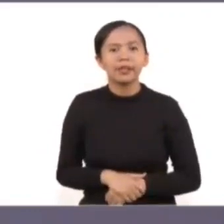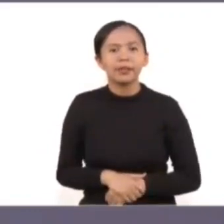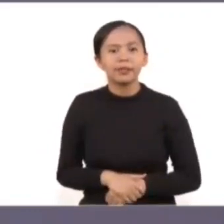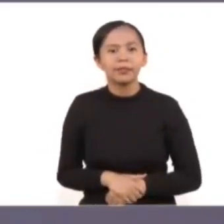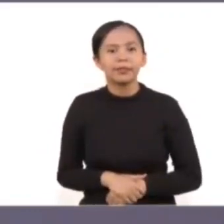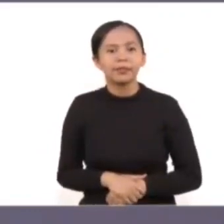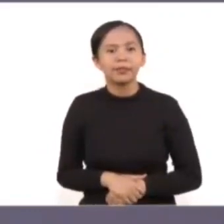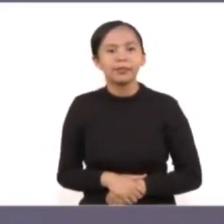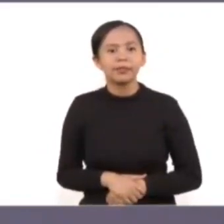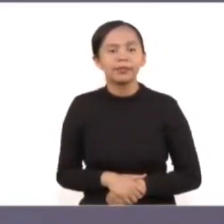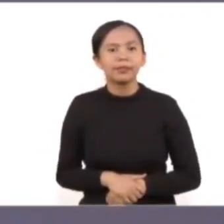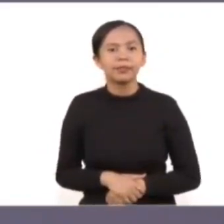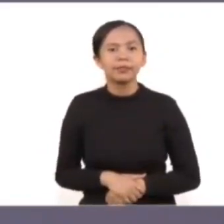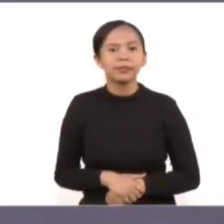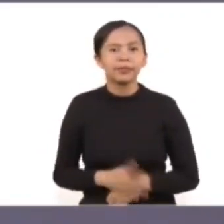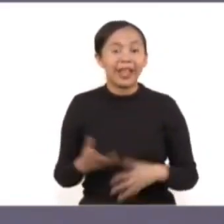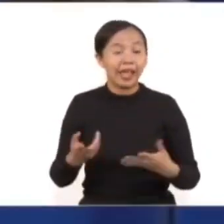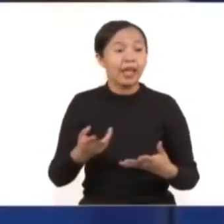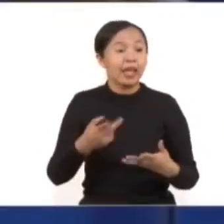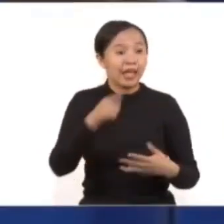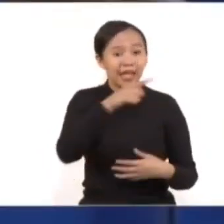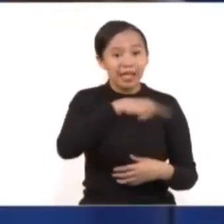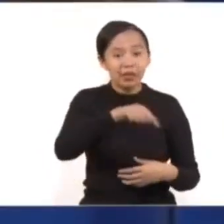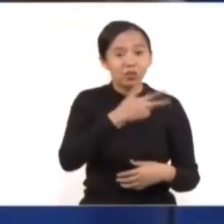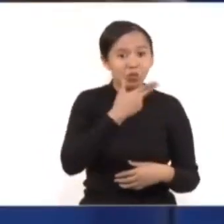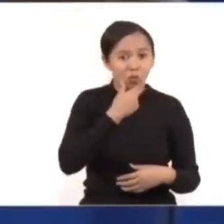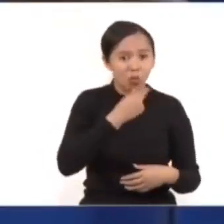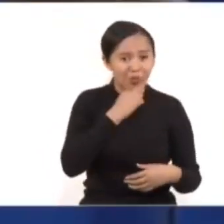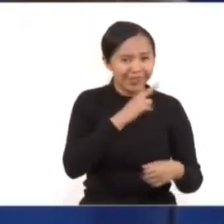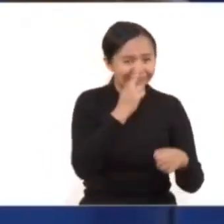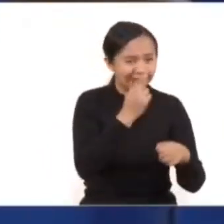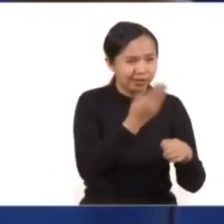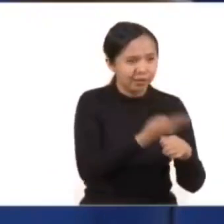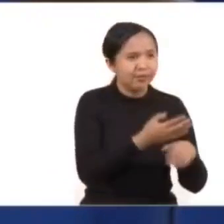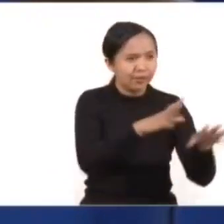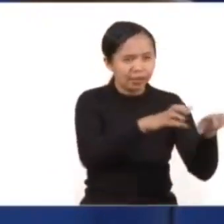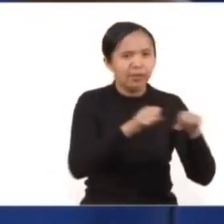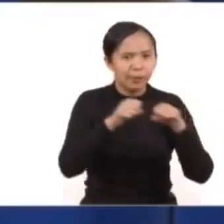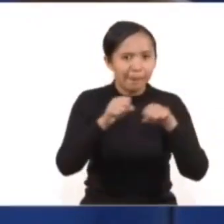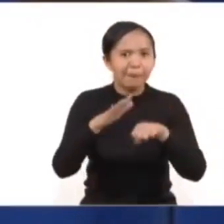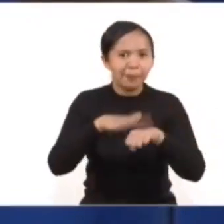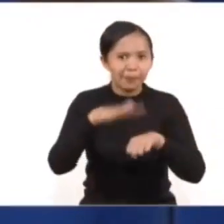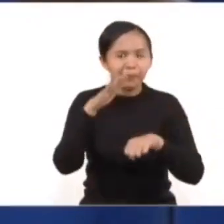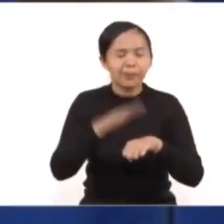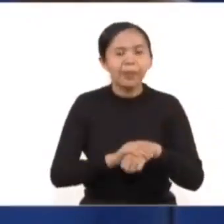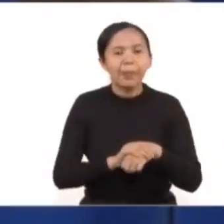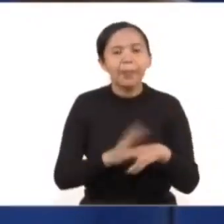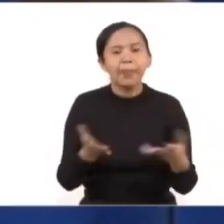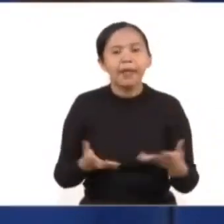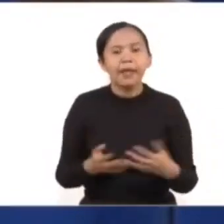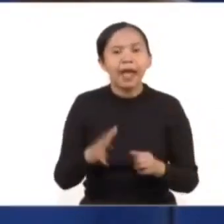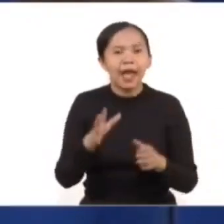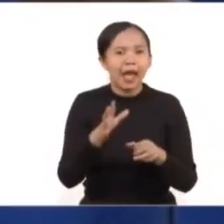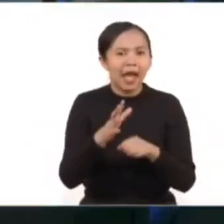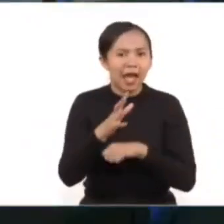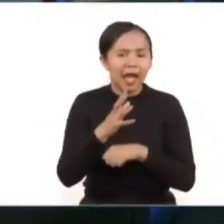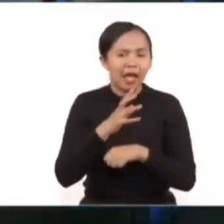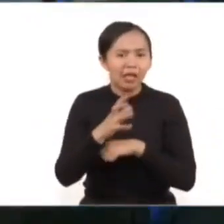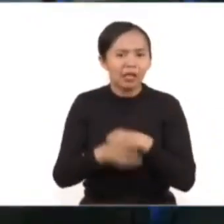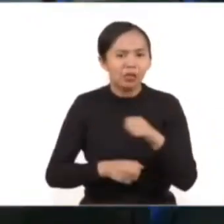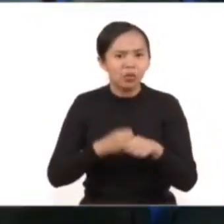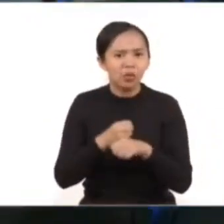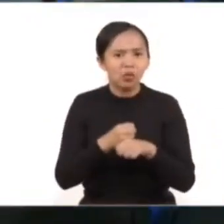agresores de mujeres vinculados a proceso. Del primero de enero de 2019 al 15 de abril de 2023